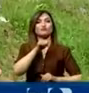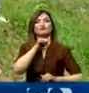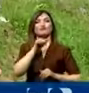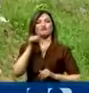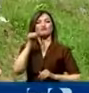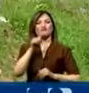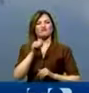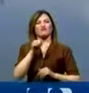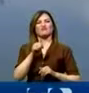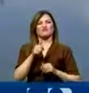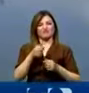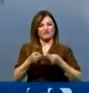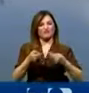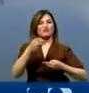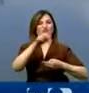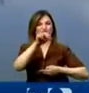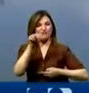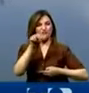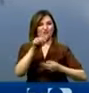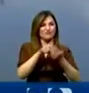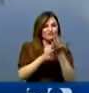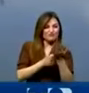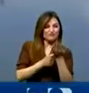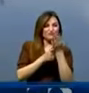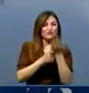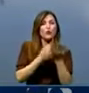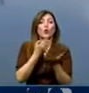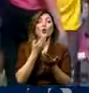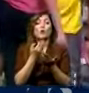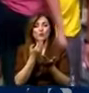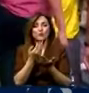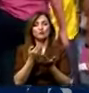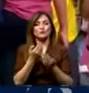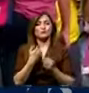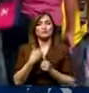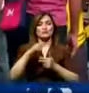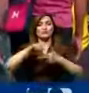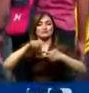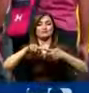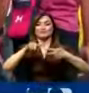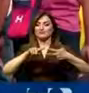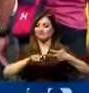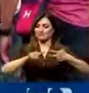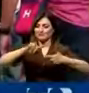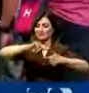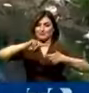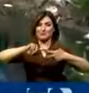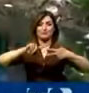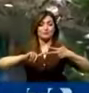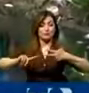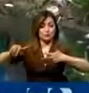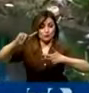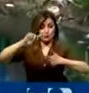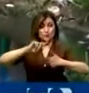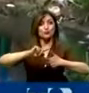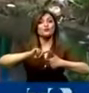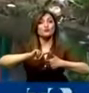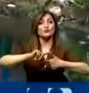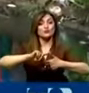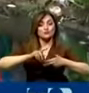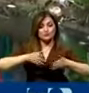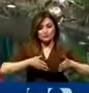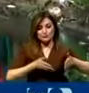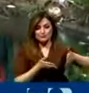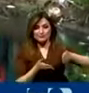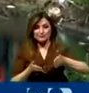dando el fenómeno de la criminalidad compleja, usted puede ver perfectamente tres mapas que se juntan. El primero es el mapa de las rutas